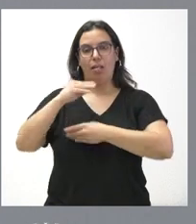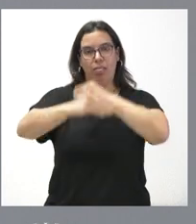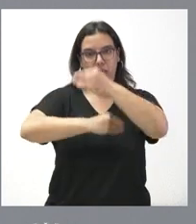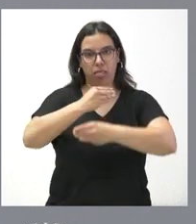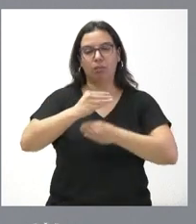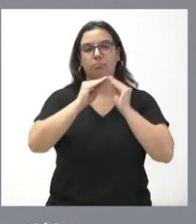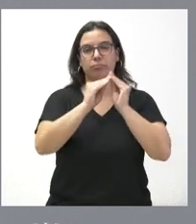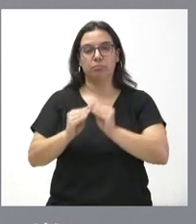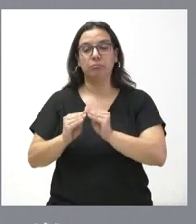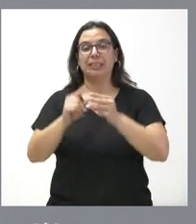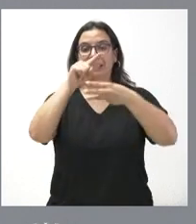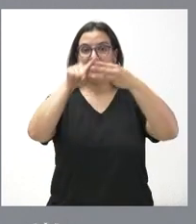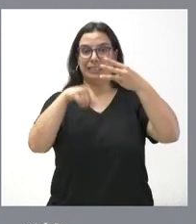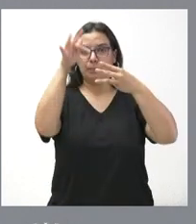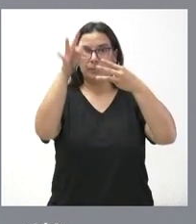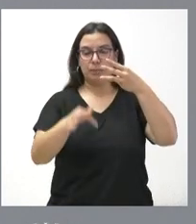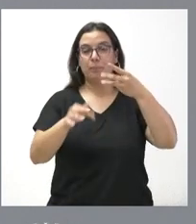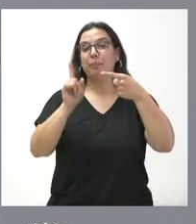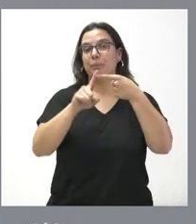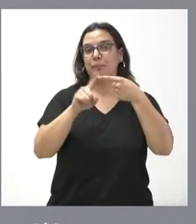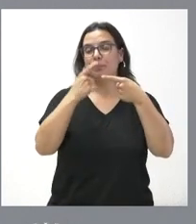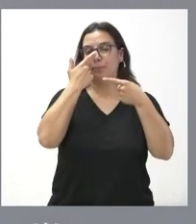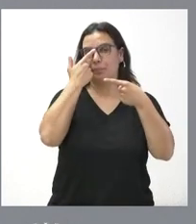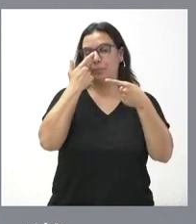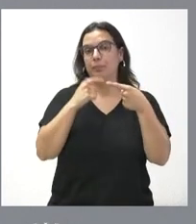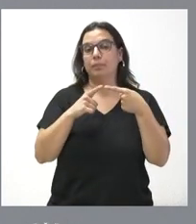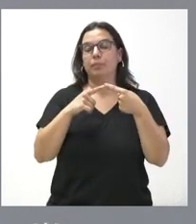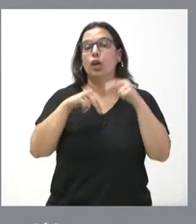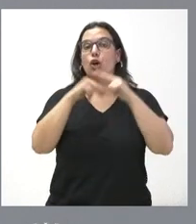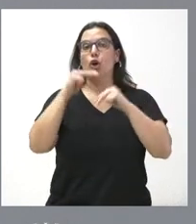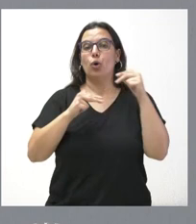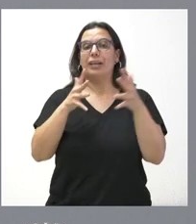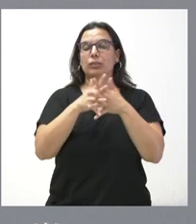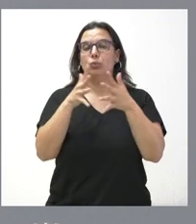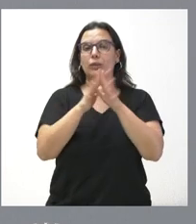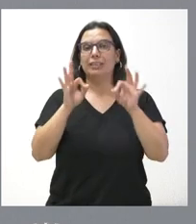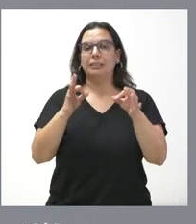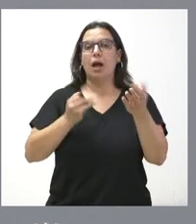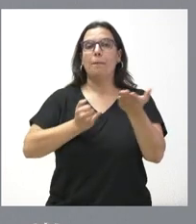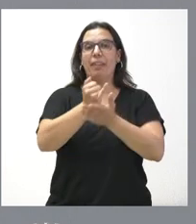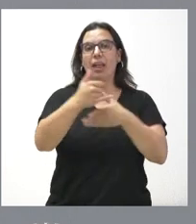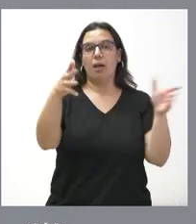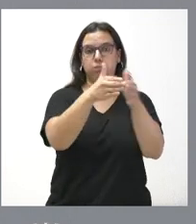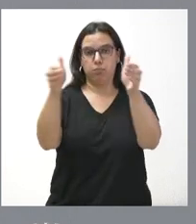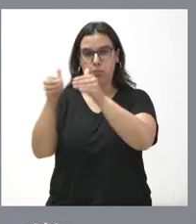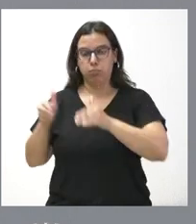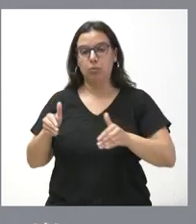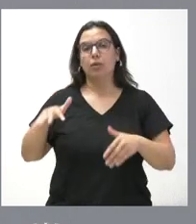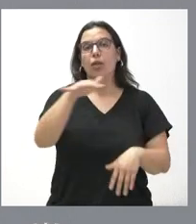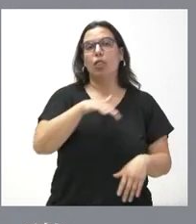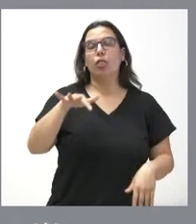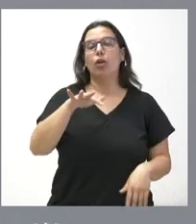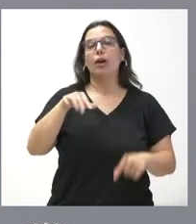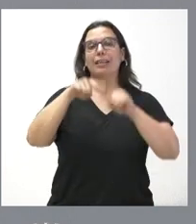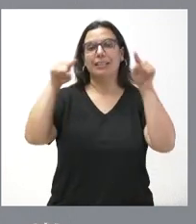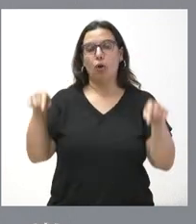las tres actuaciones que les cito a continuación. La primera de ellas son obras de infraestructura en la concentración parcelaria de la Bajos II en Segovia por